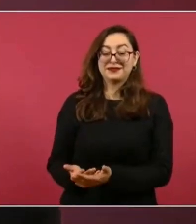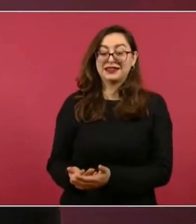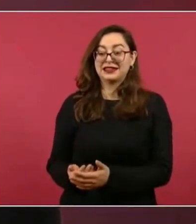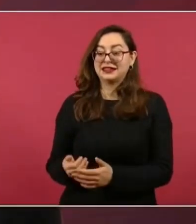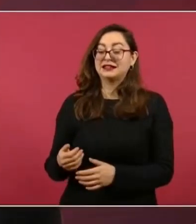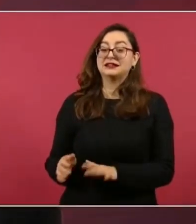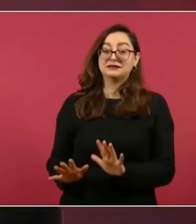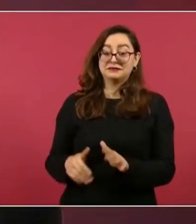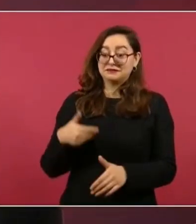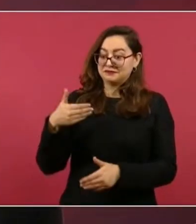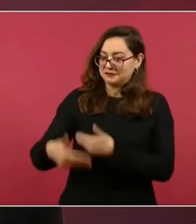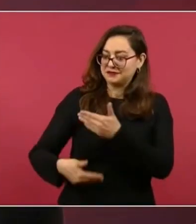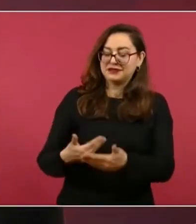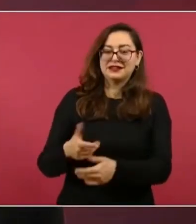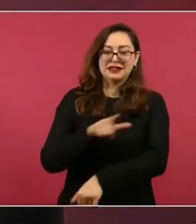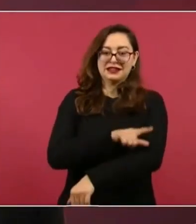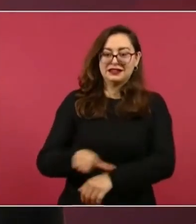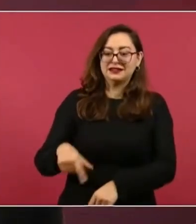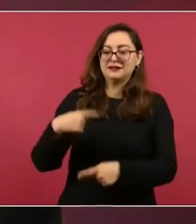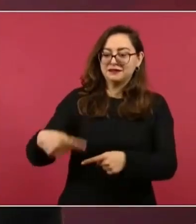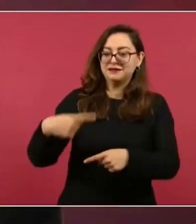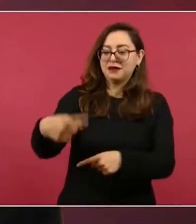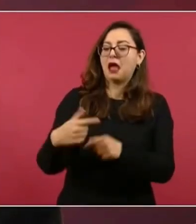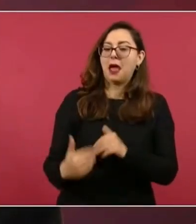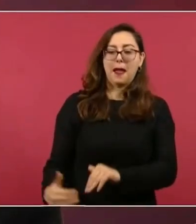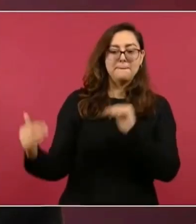séptima les empatamos.